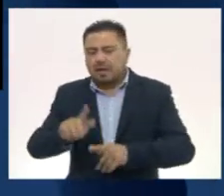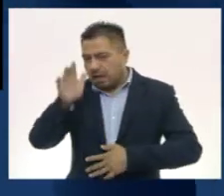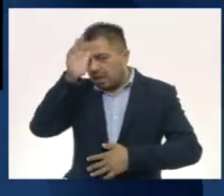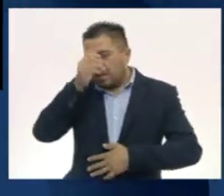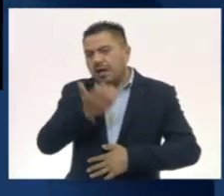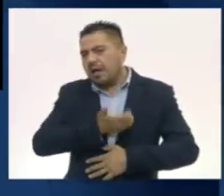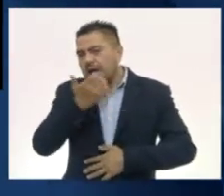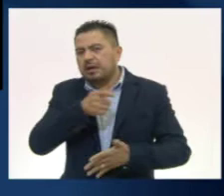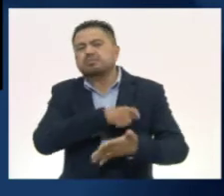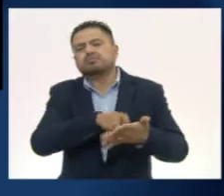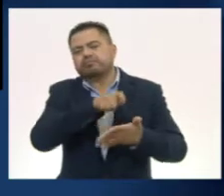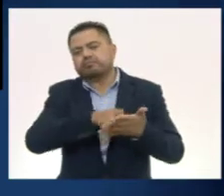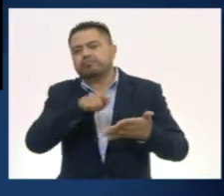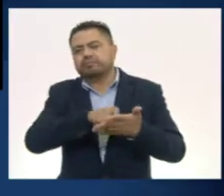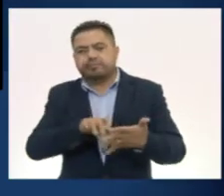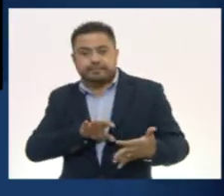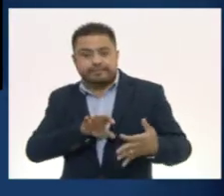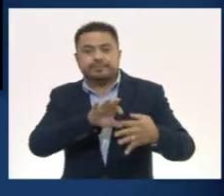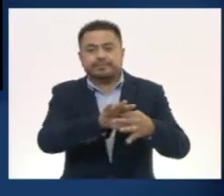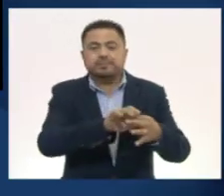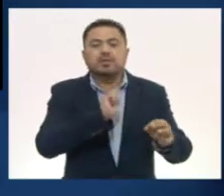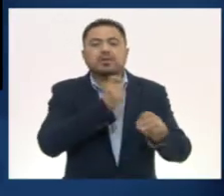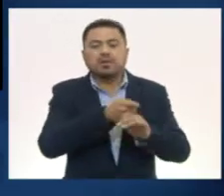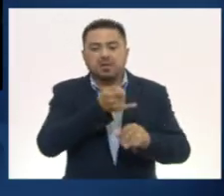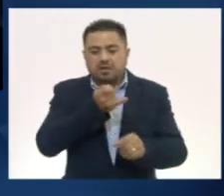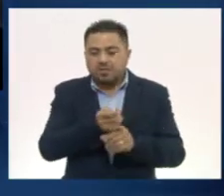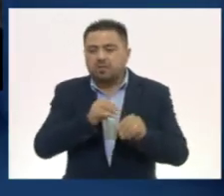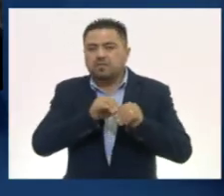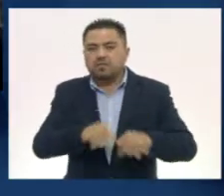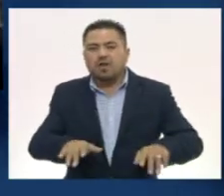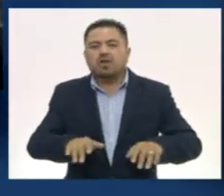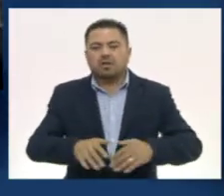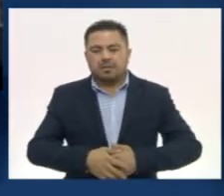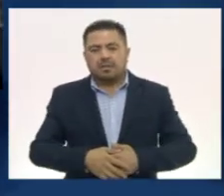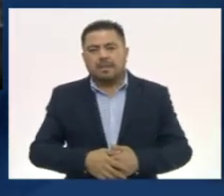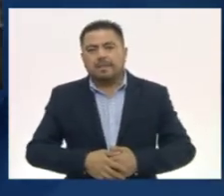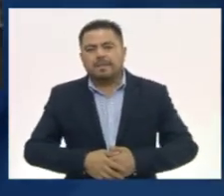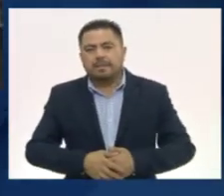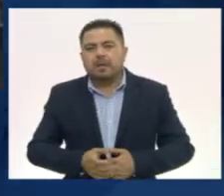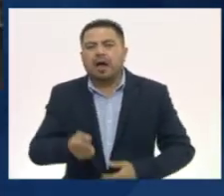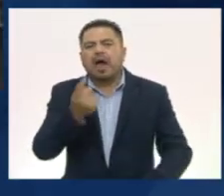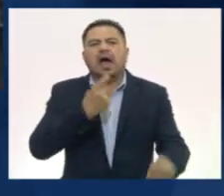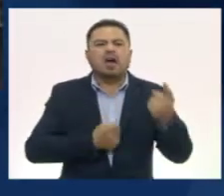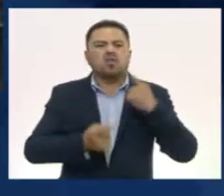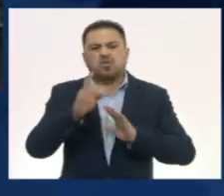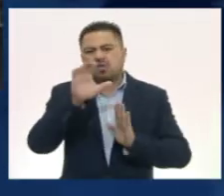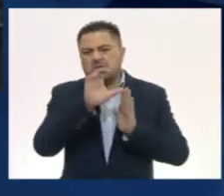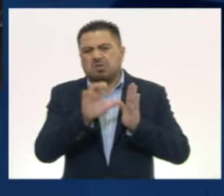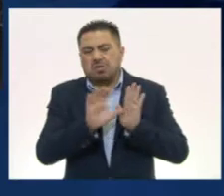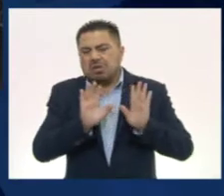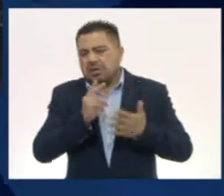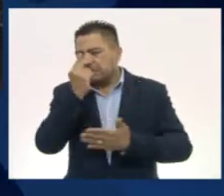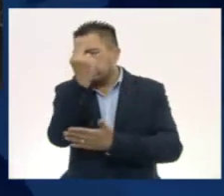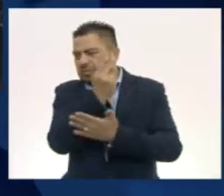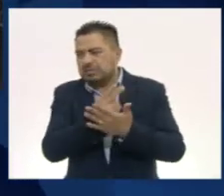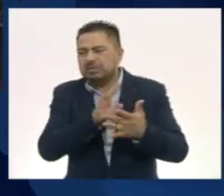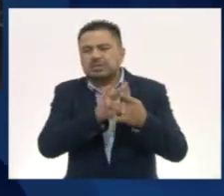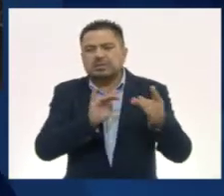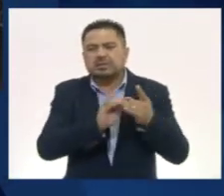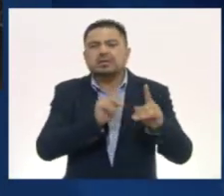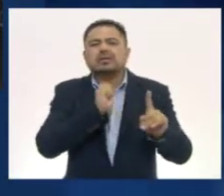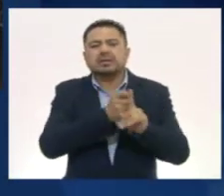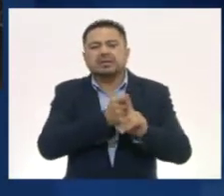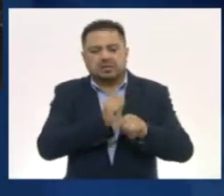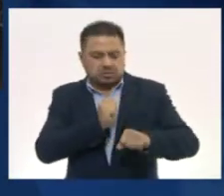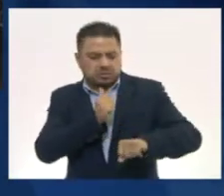tradición de escritura a la que pertenecían el contenido y el formato. Algunos códices, dicen los cronistas, se leían